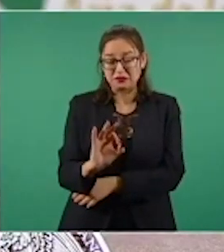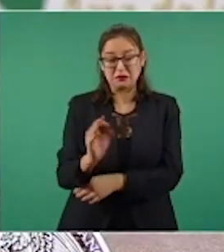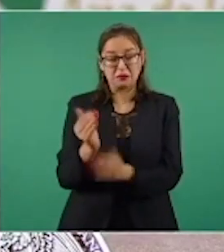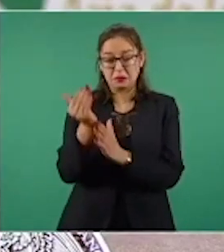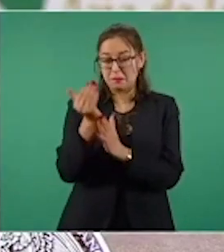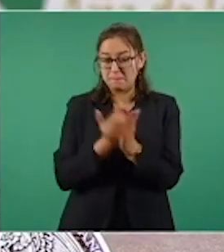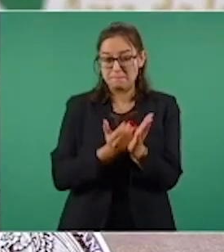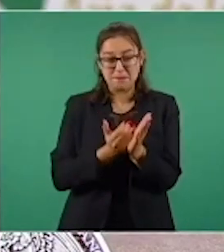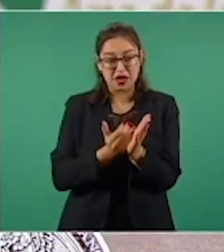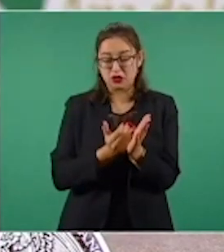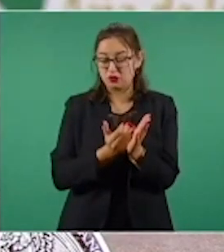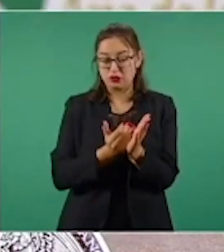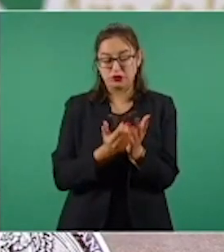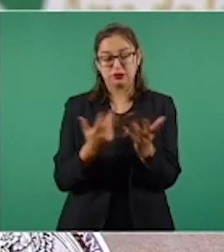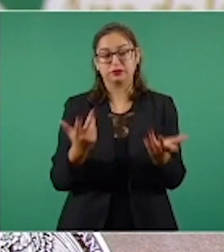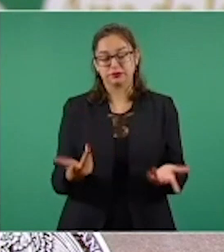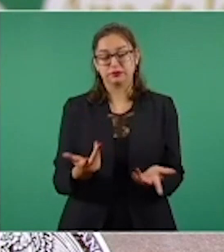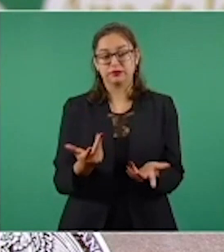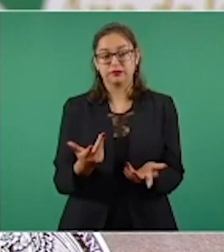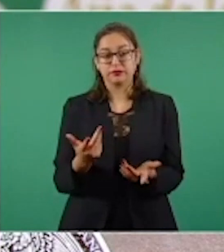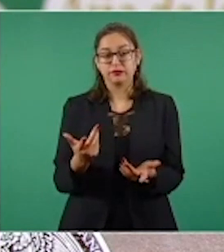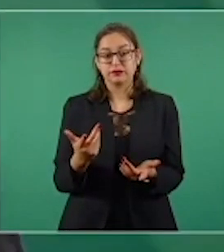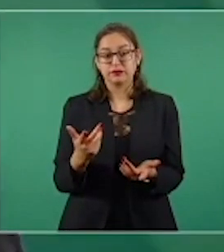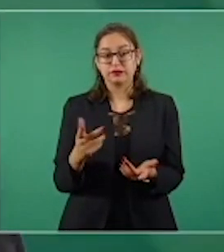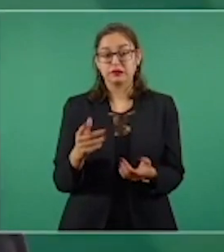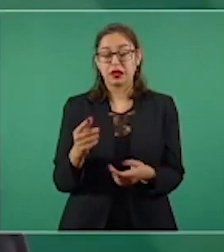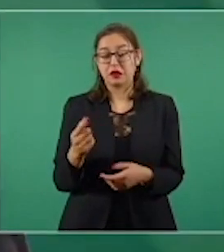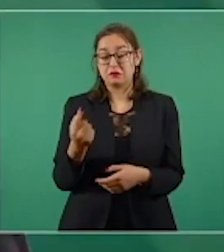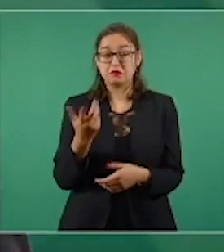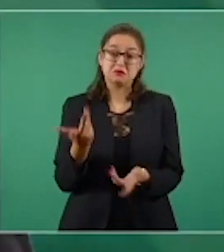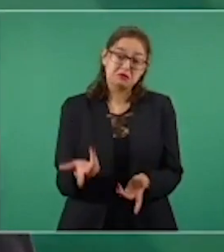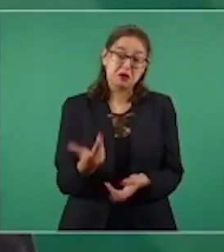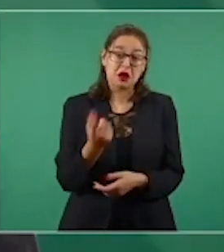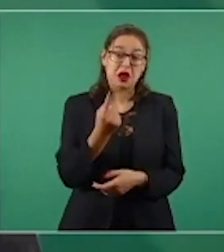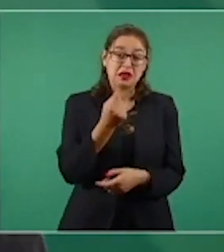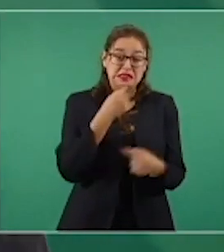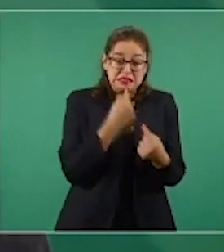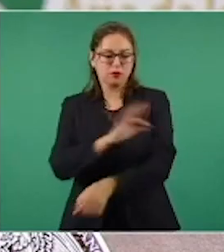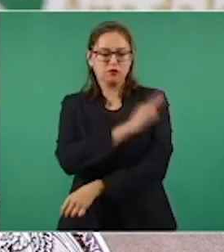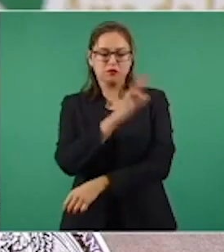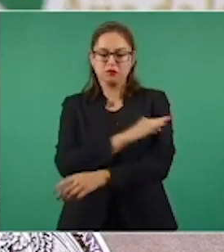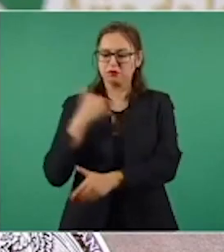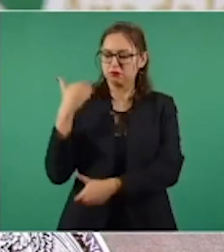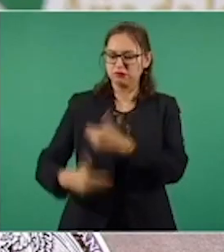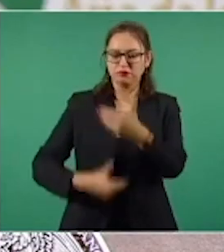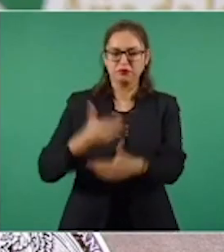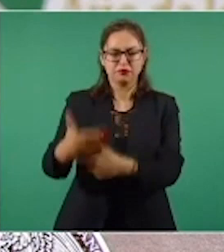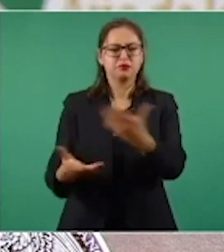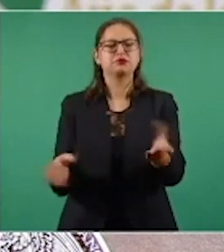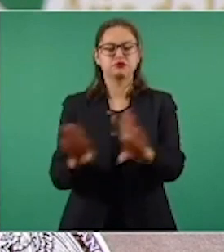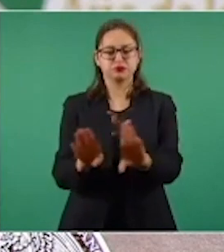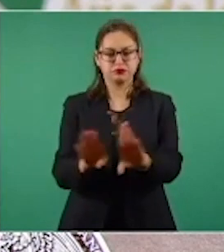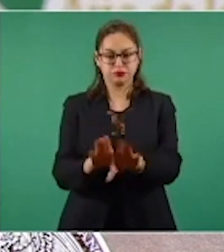estimados en el territorio nacional, pues así lo había anunciado un mes y medio atrás. Vemos que por